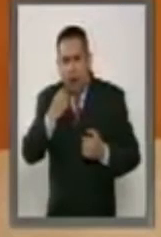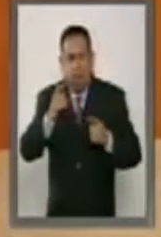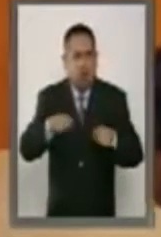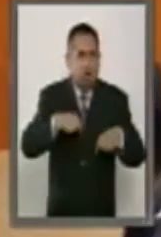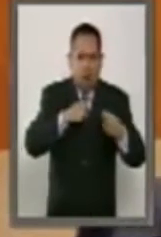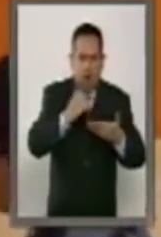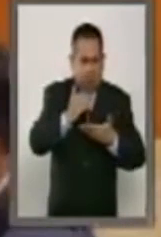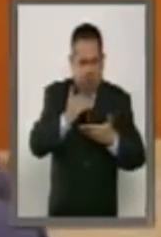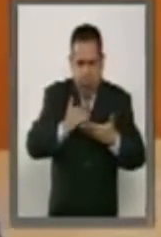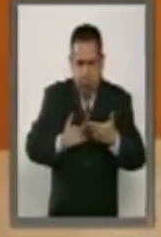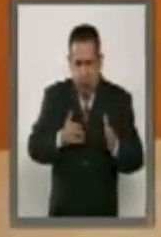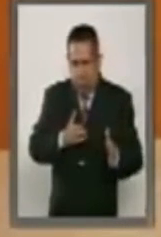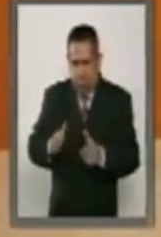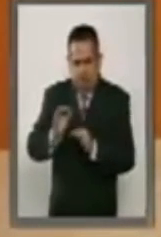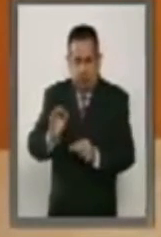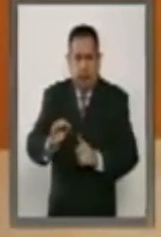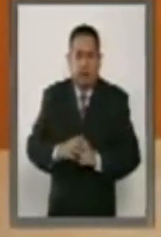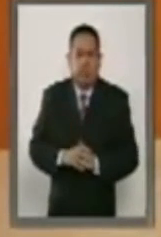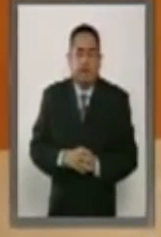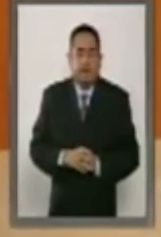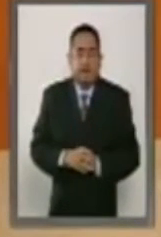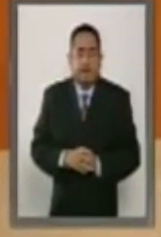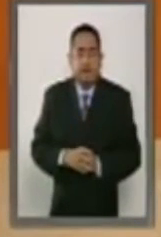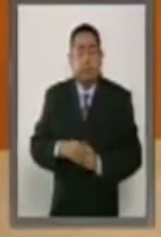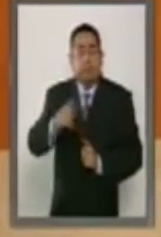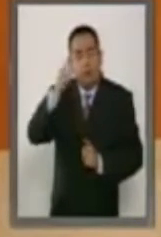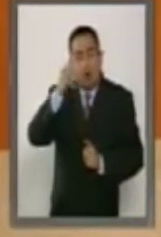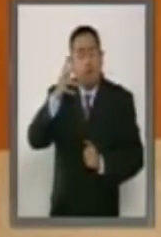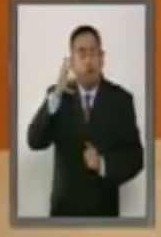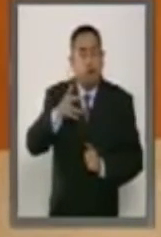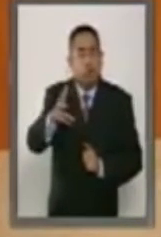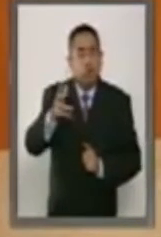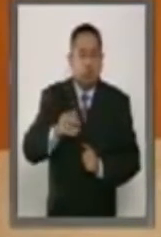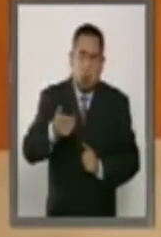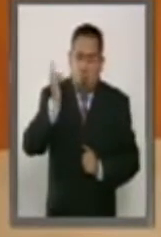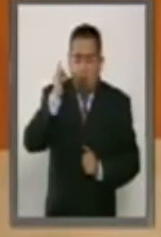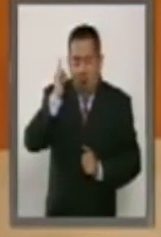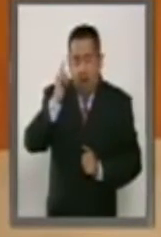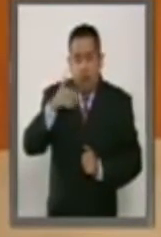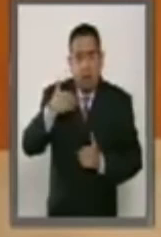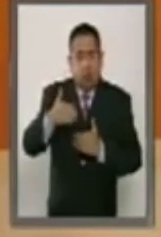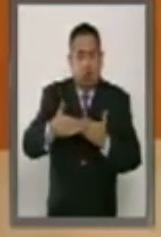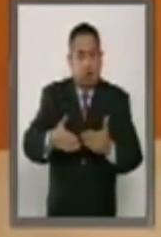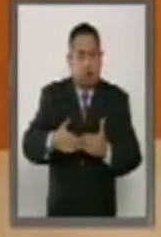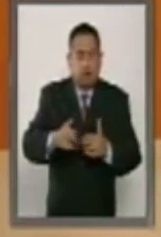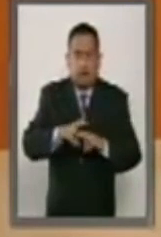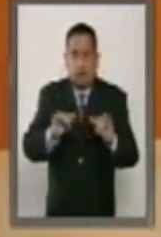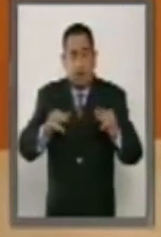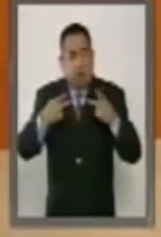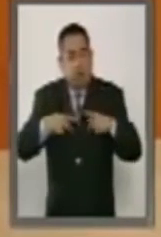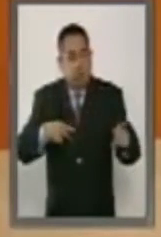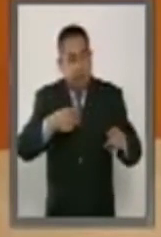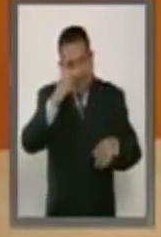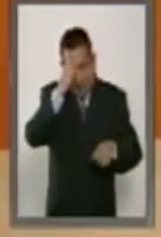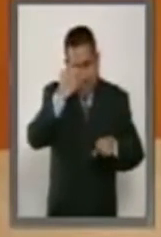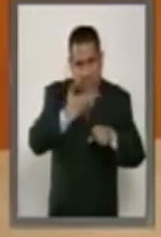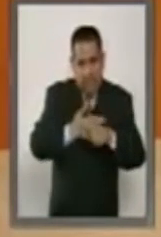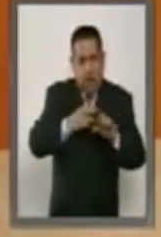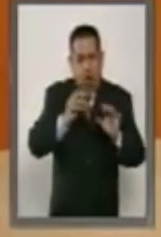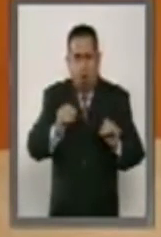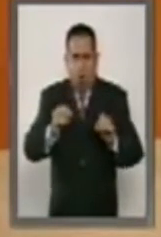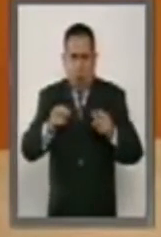con el debido proceso. En el futuro sería deseable que ninguna persona, aunque sea extranjera,